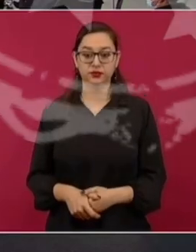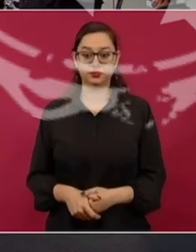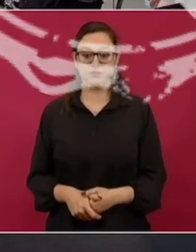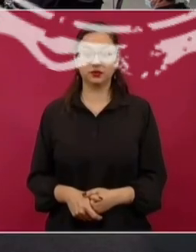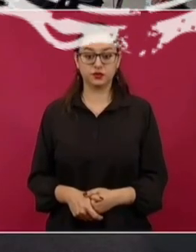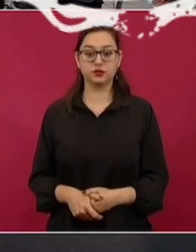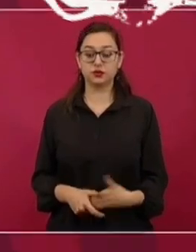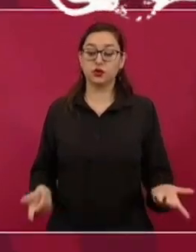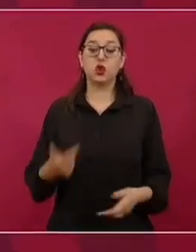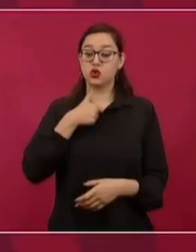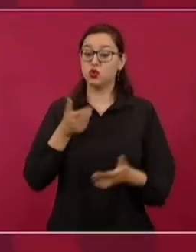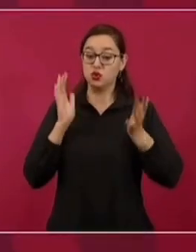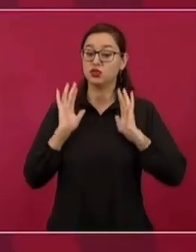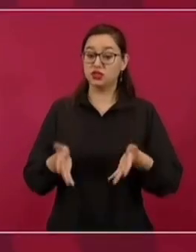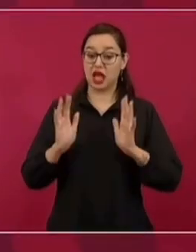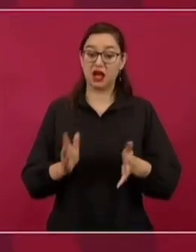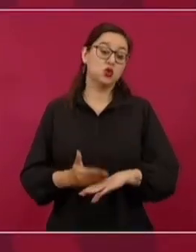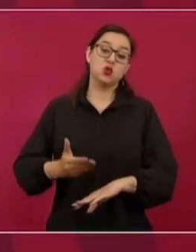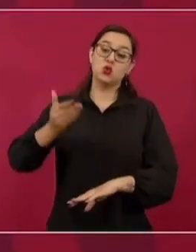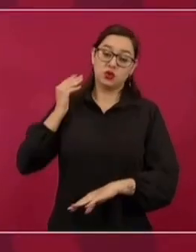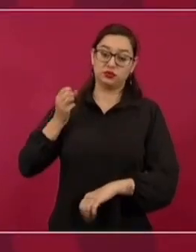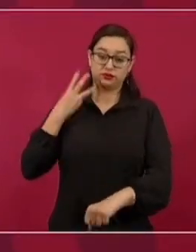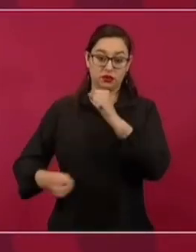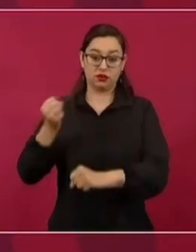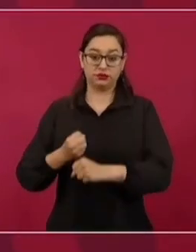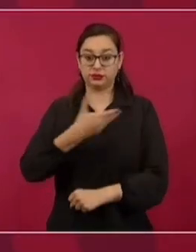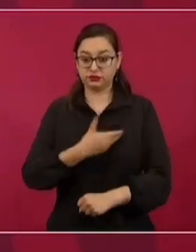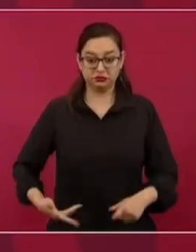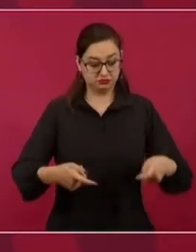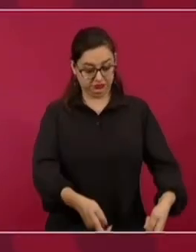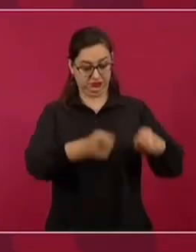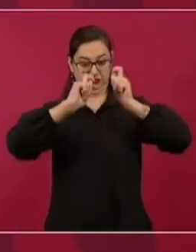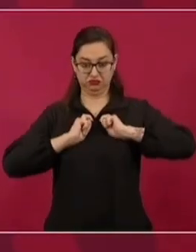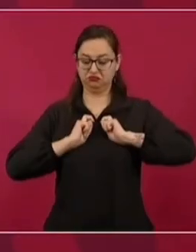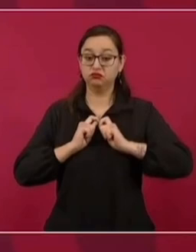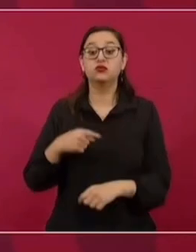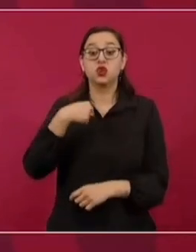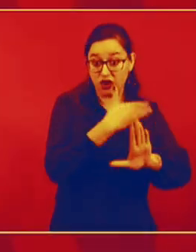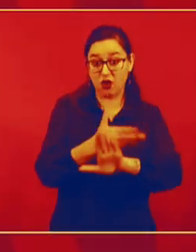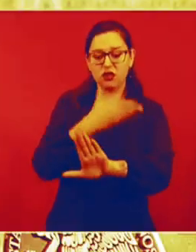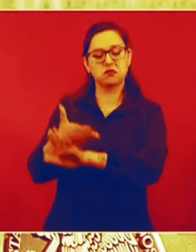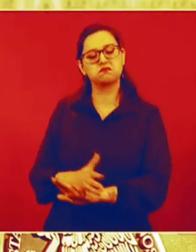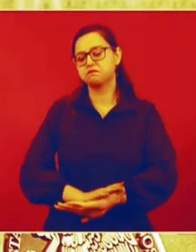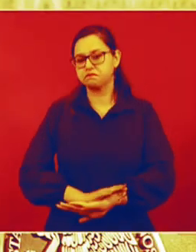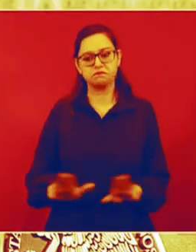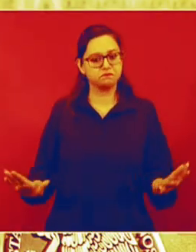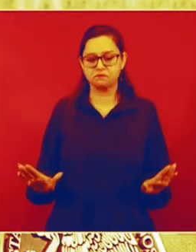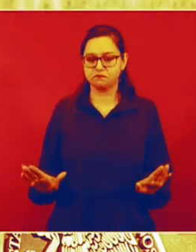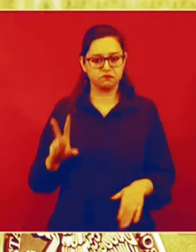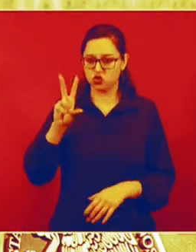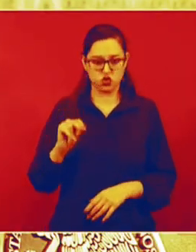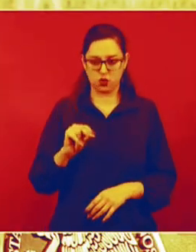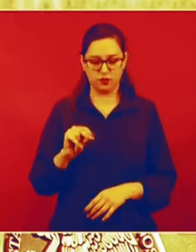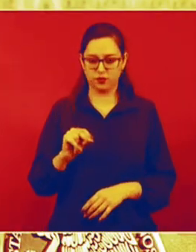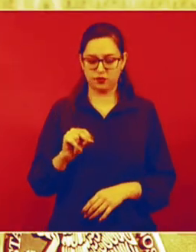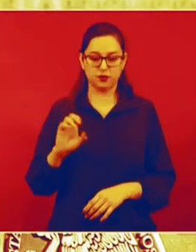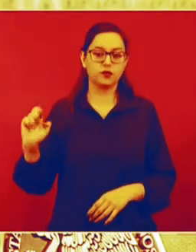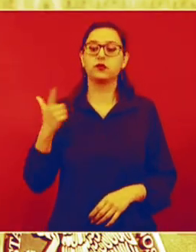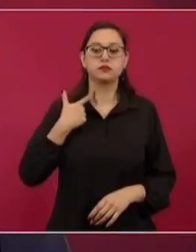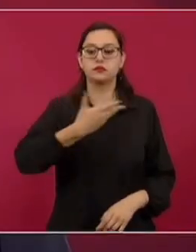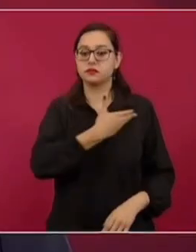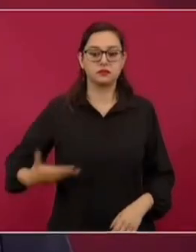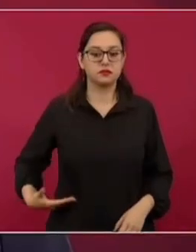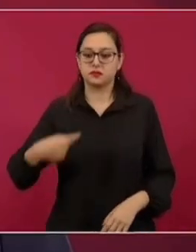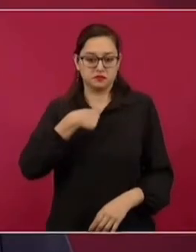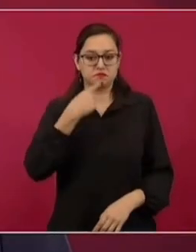Mi postura desde hace tiempo, bueno desde que tomé posesión, dije que yo no iba a presentar ninguna demanda, ninguna denuncia en contra de los